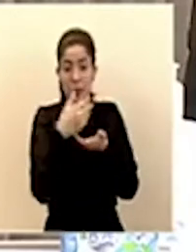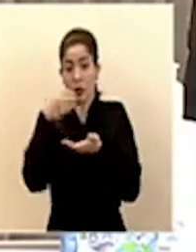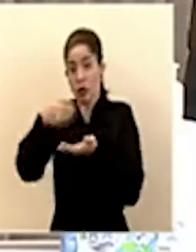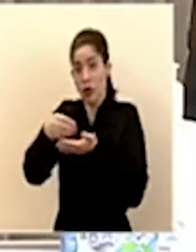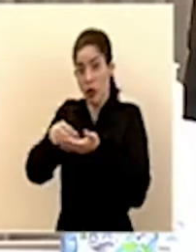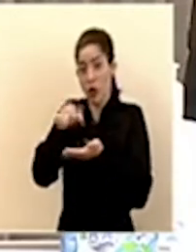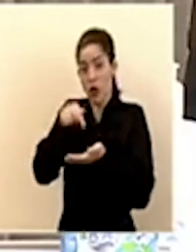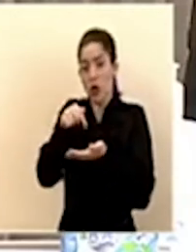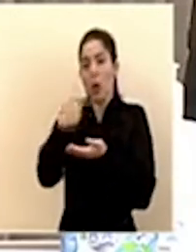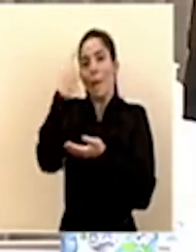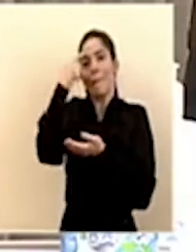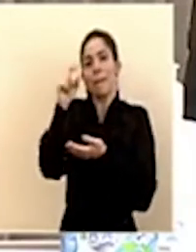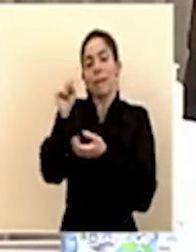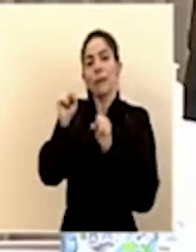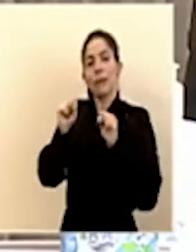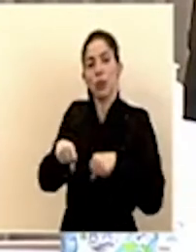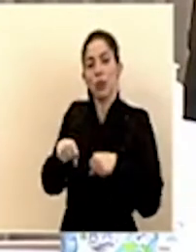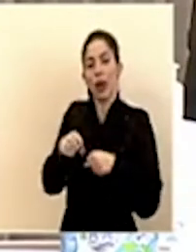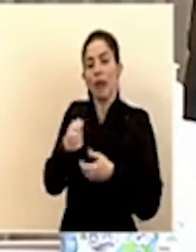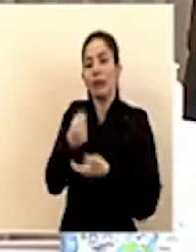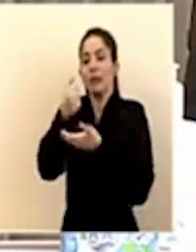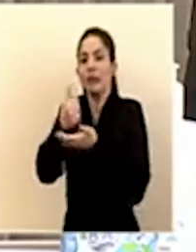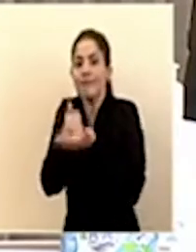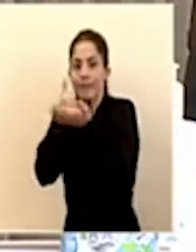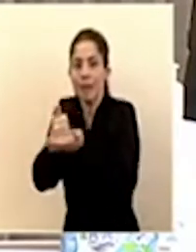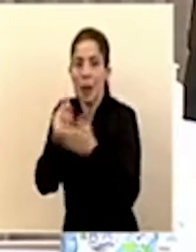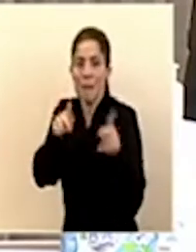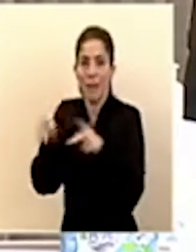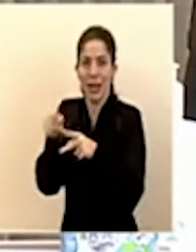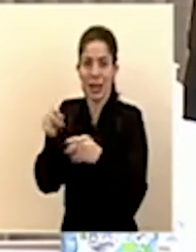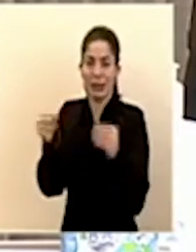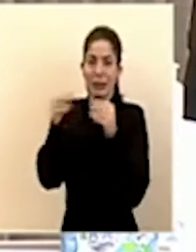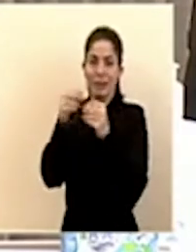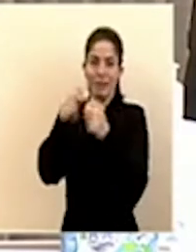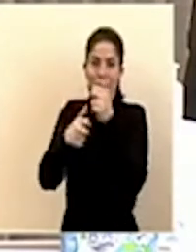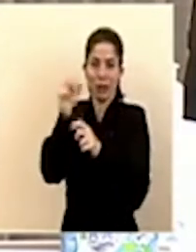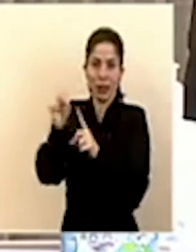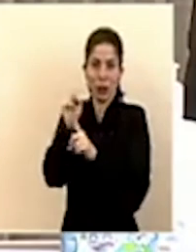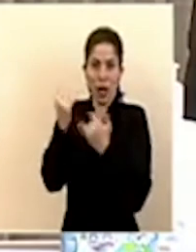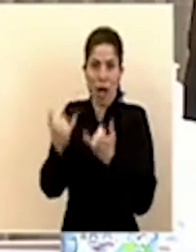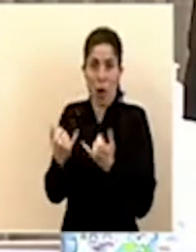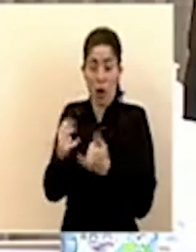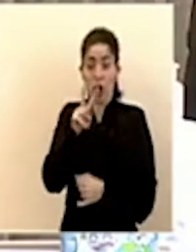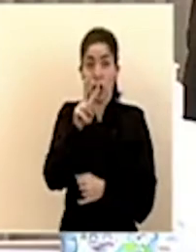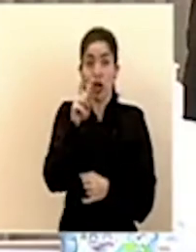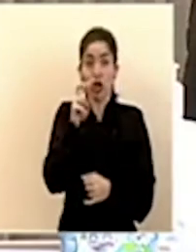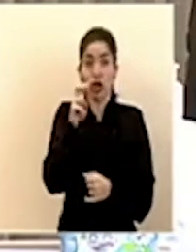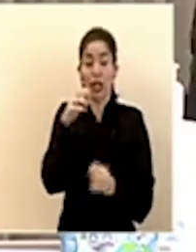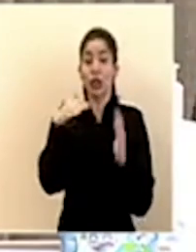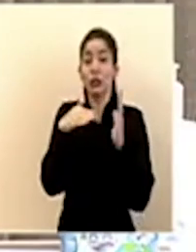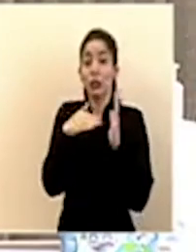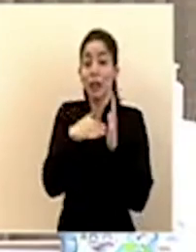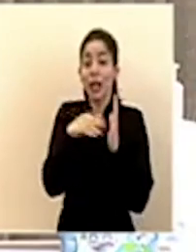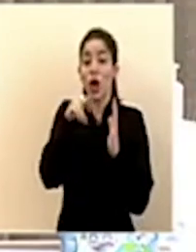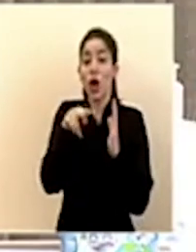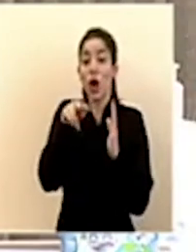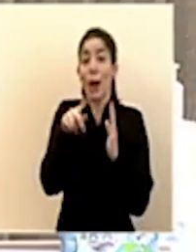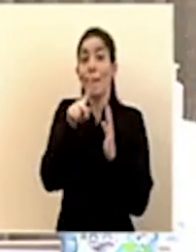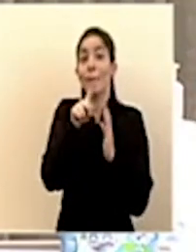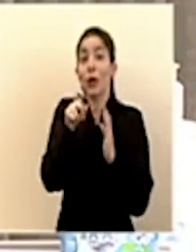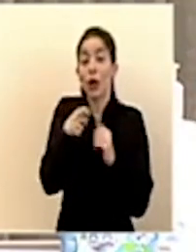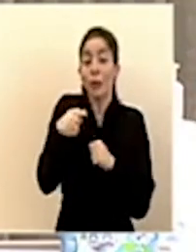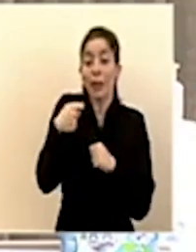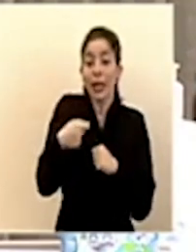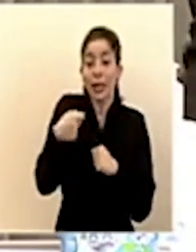que están siendo más afectados por esta crisis. Los 200 mil colones por mes, por tres meses,